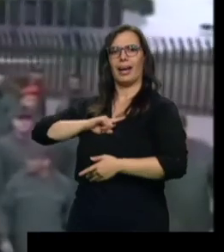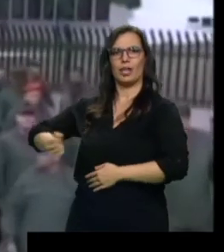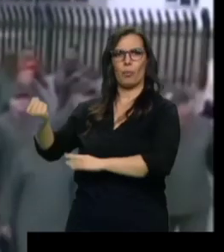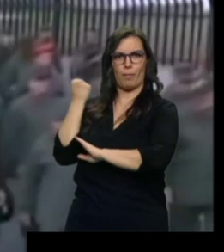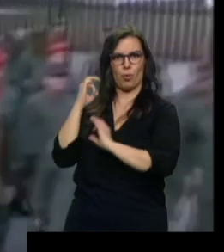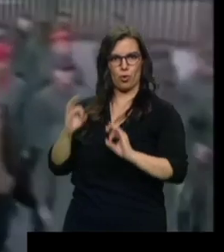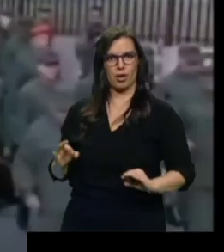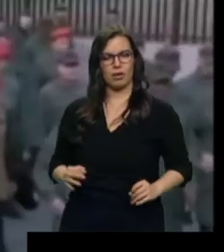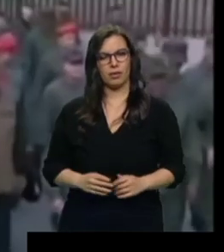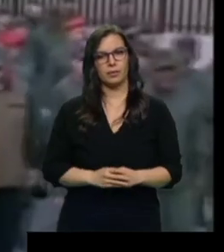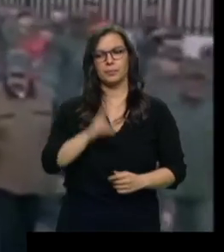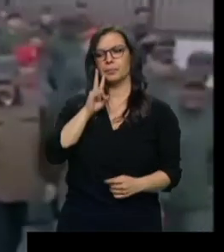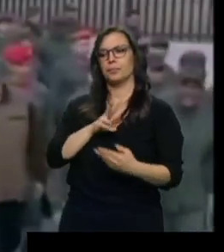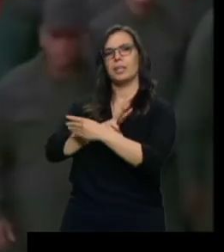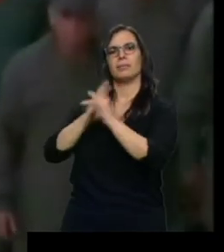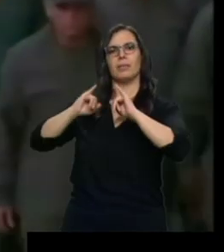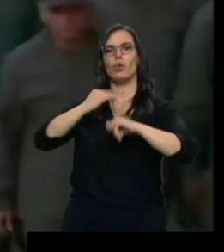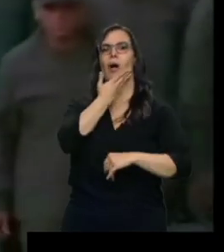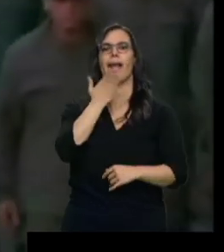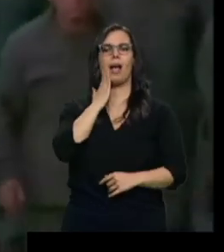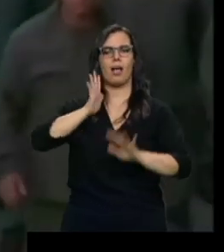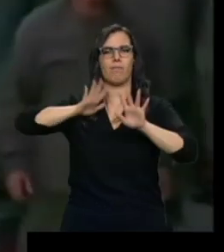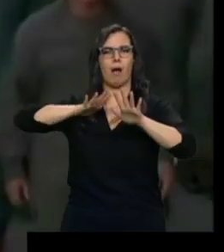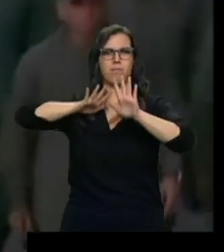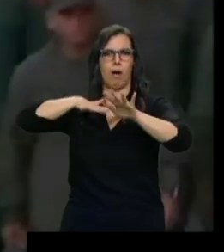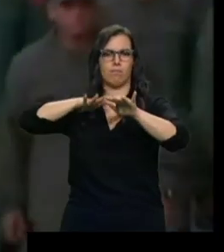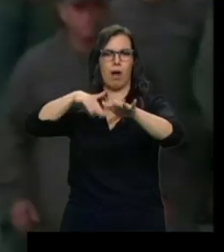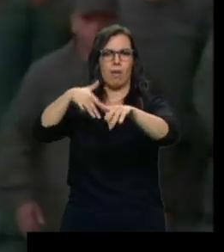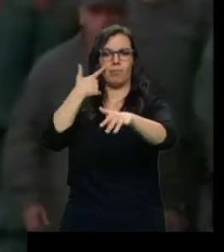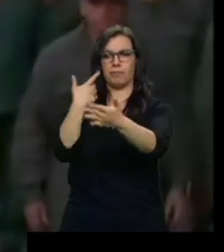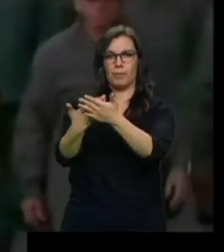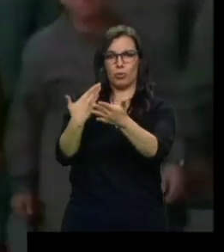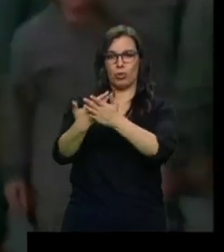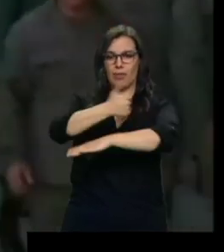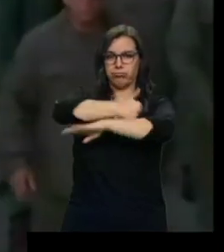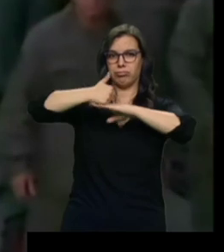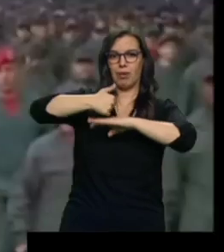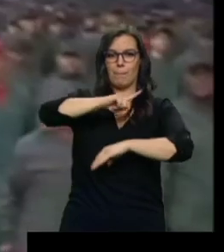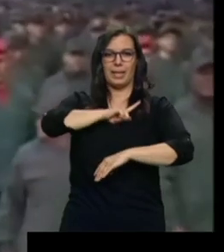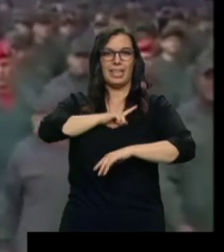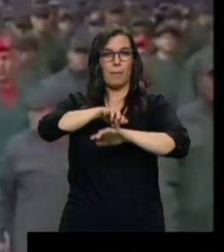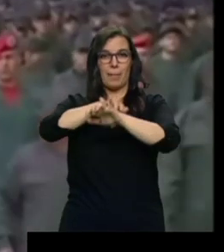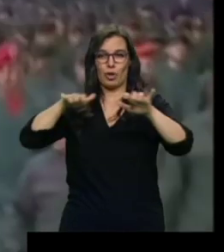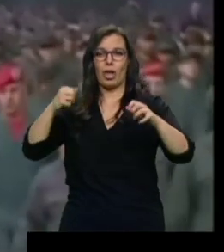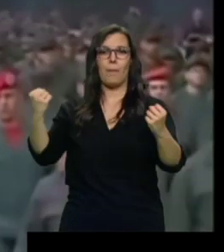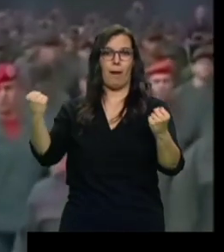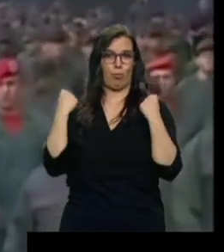Ha dado este paseo por Caracas para mostrar que aún tiene de su lado a la cúpula militar y a buena parte del ejército venezolano. Nicolás